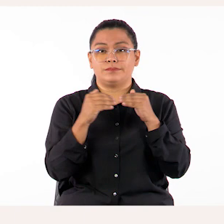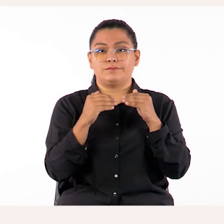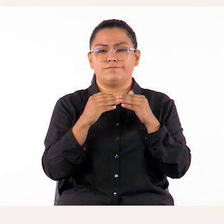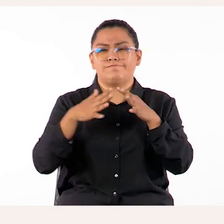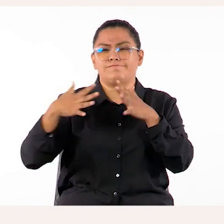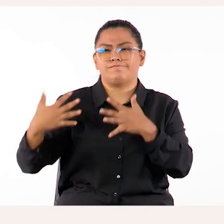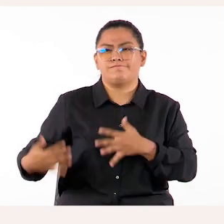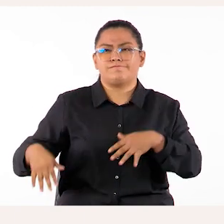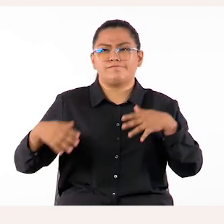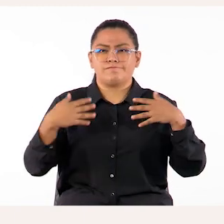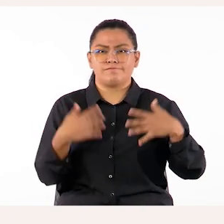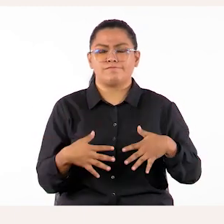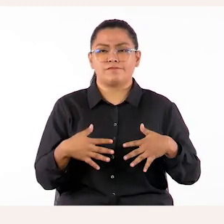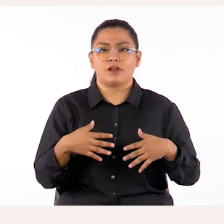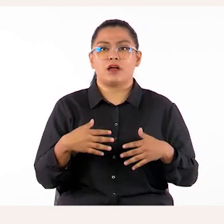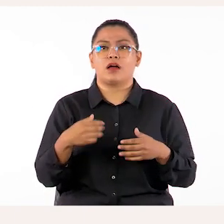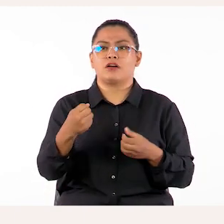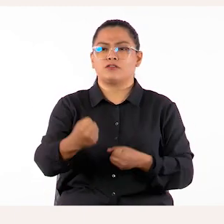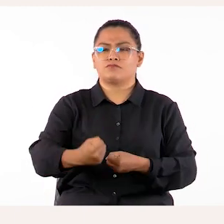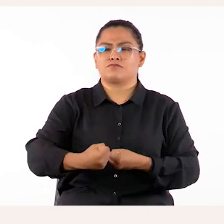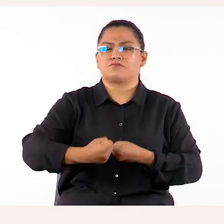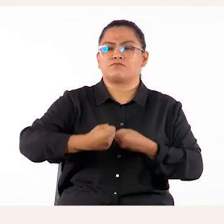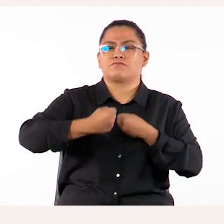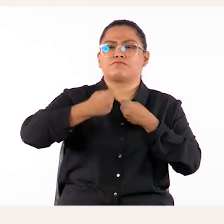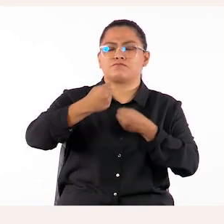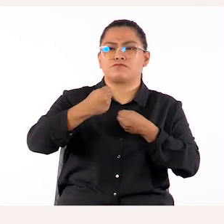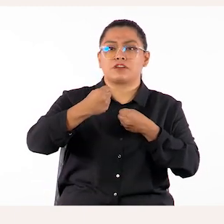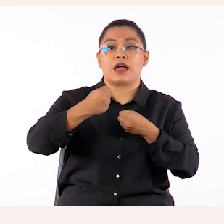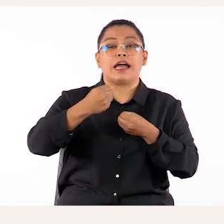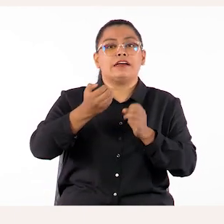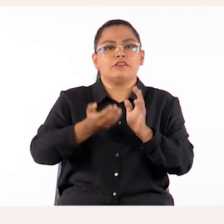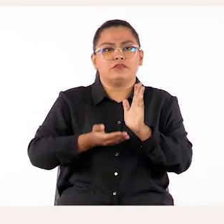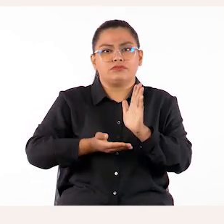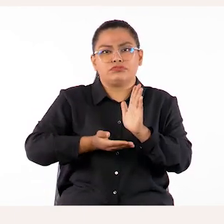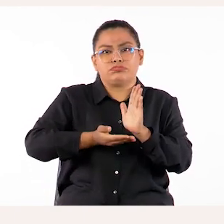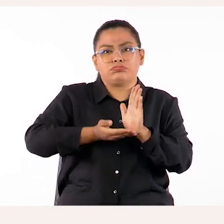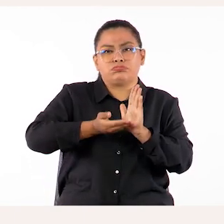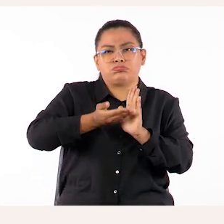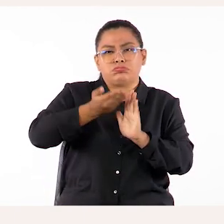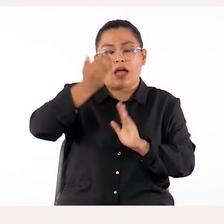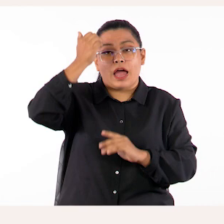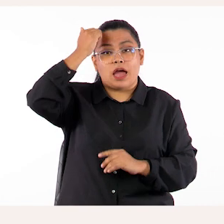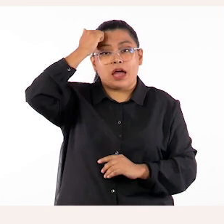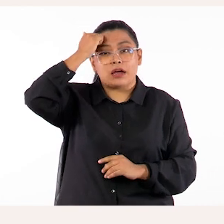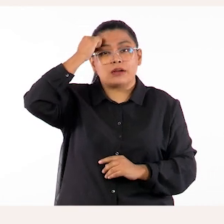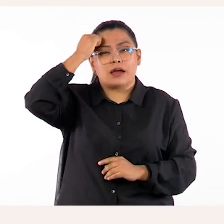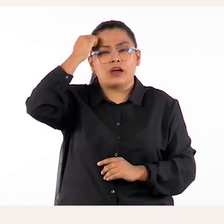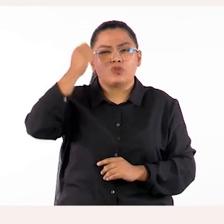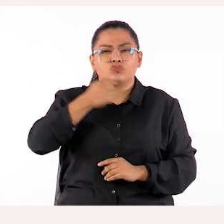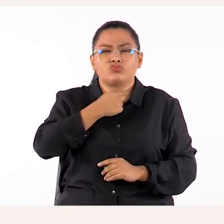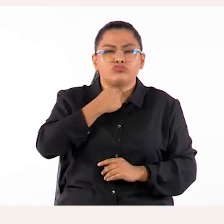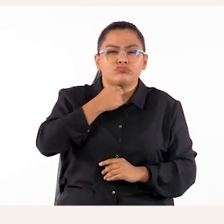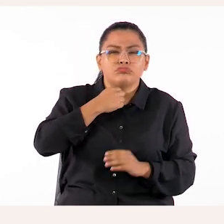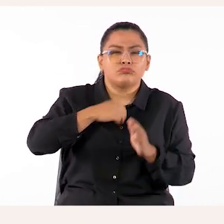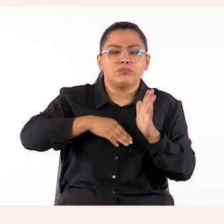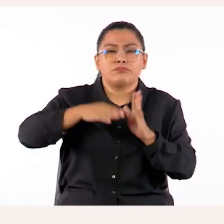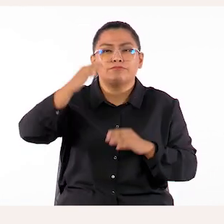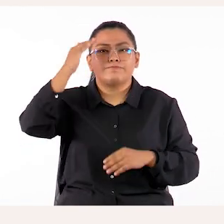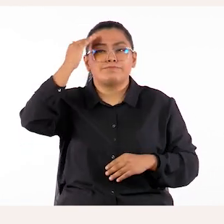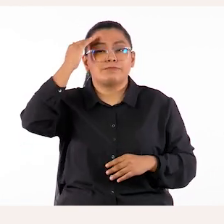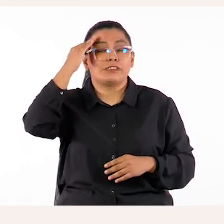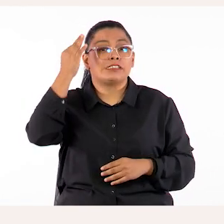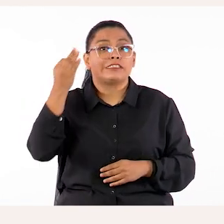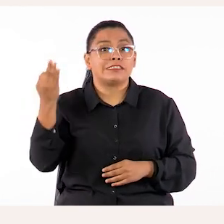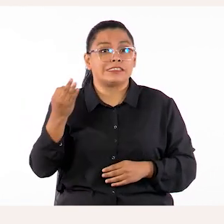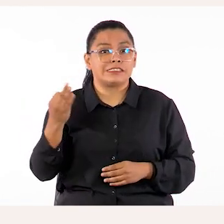actividad potencia el proceso de aprendizaje, incentivando a conocer más, porque sabemos que no se aprende de una sola vez,